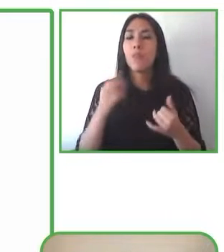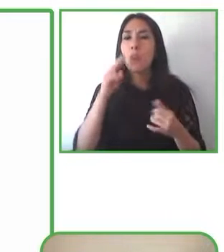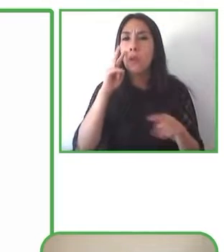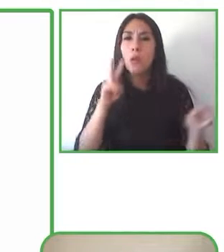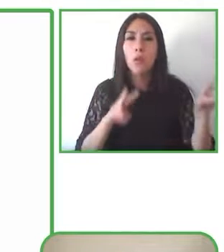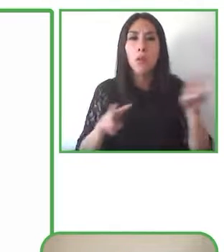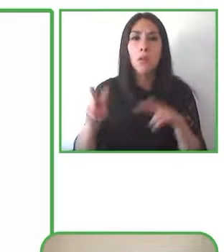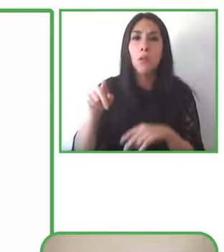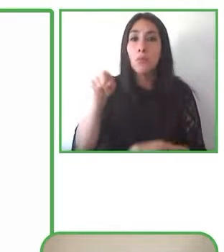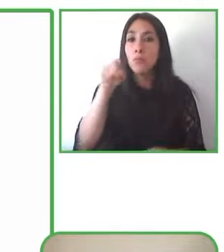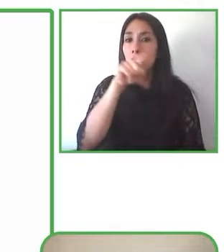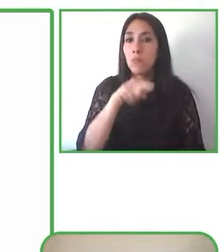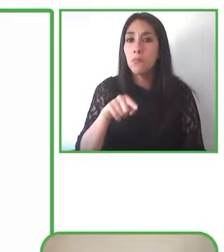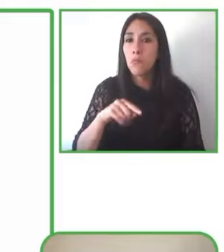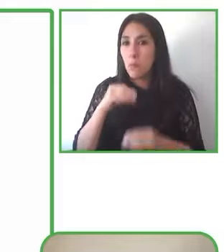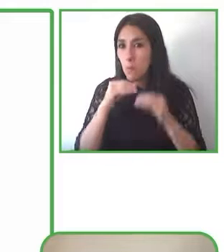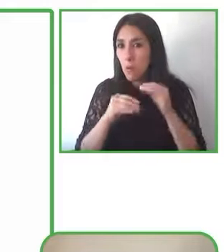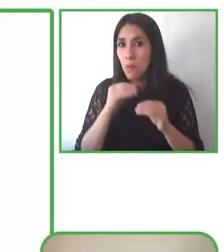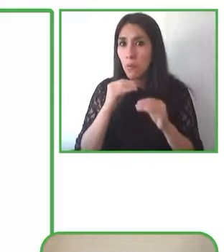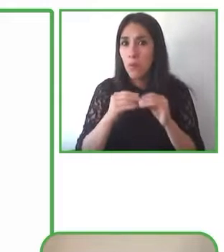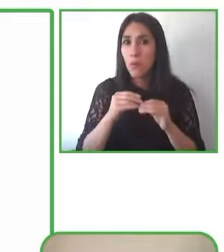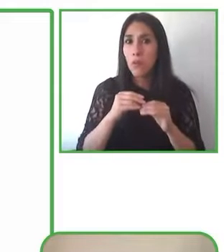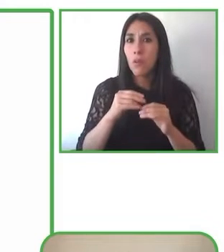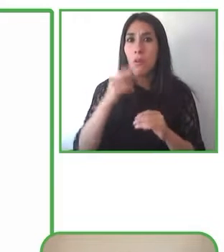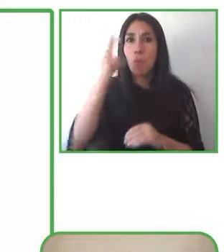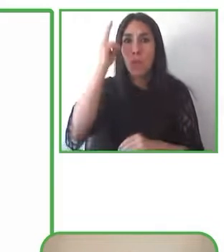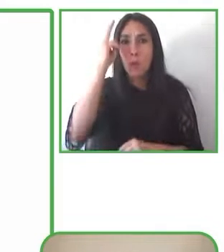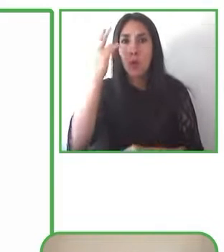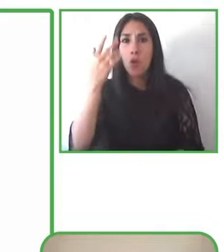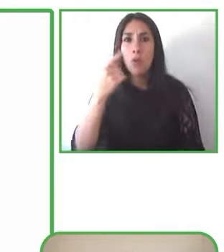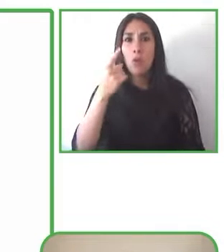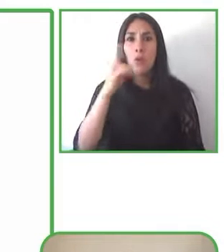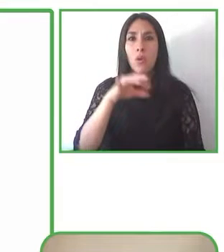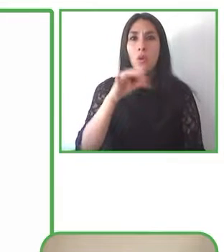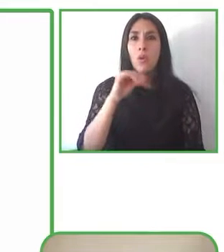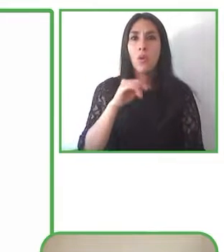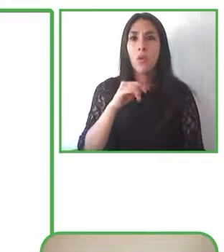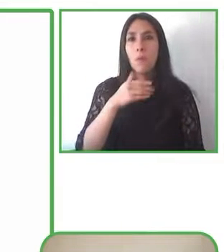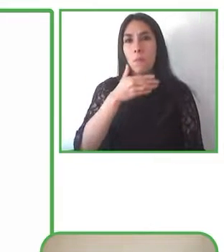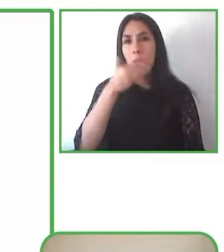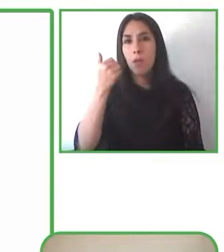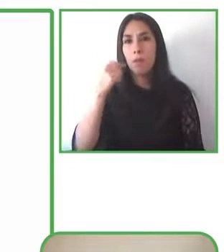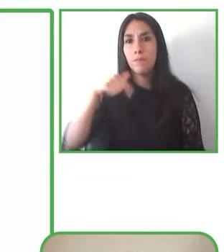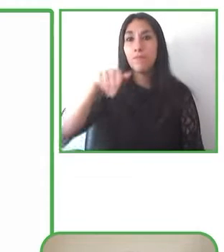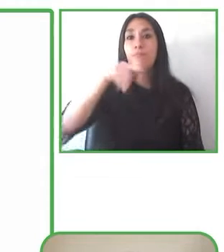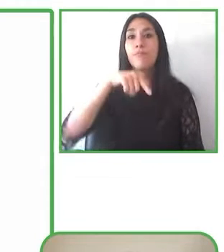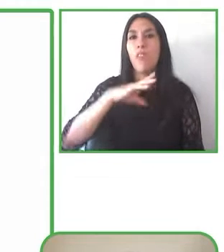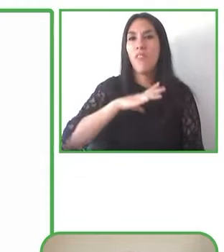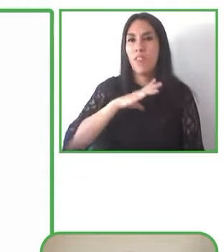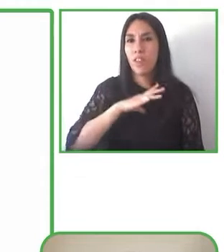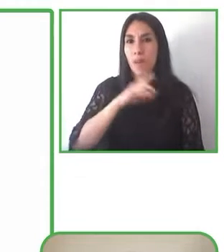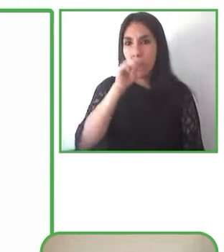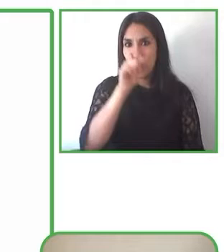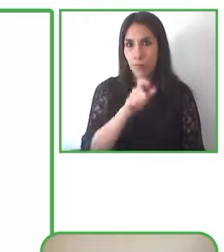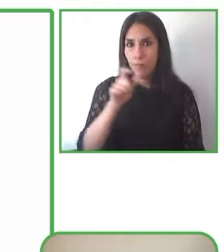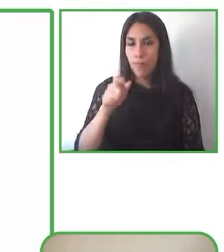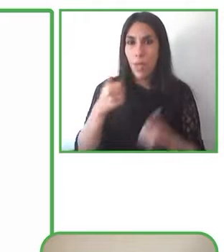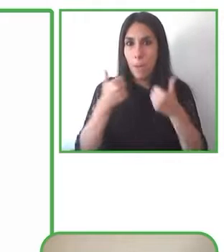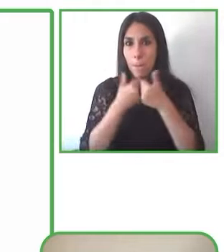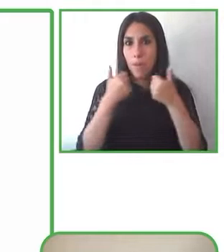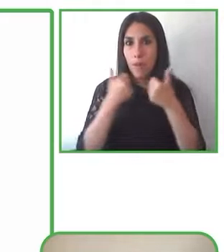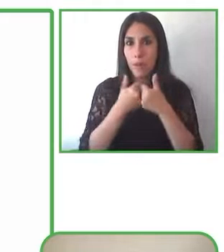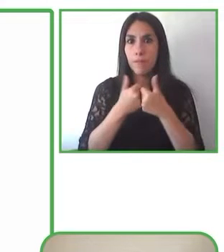igual que faltaban profesionales que supiesen de accesibilidad y bueno pues decidimos un poco